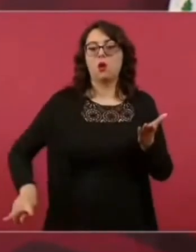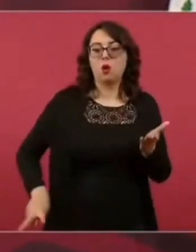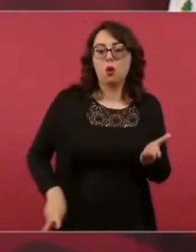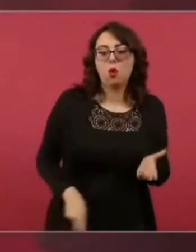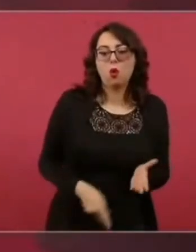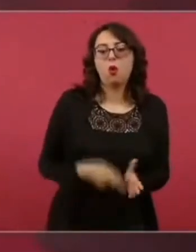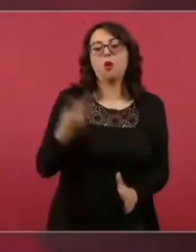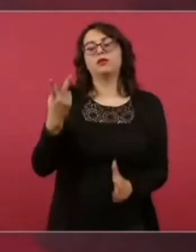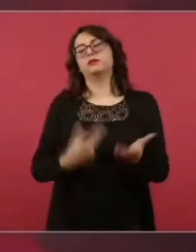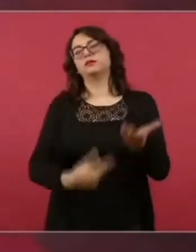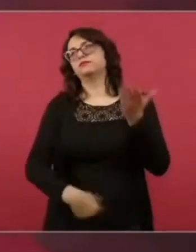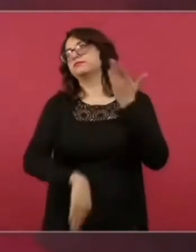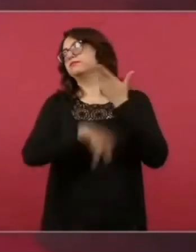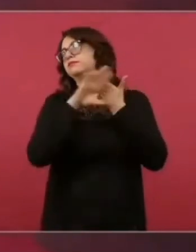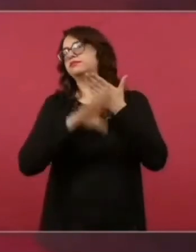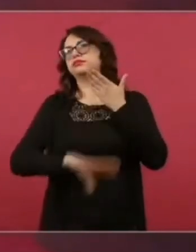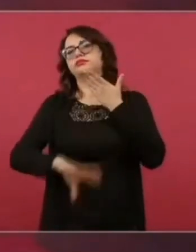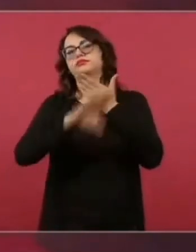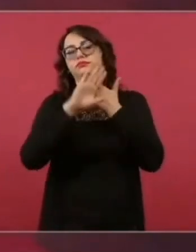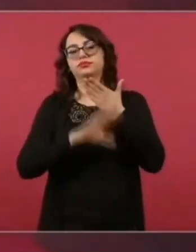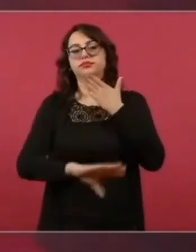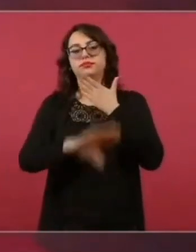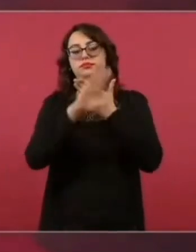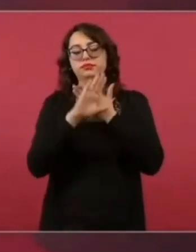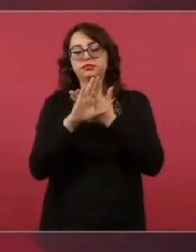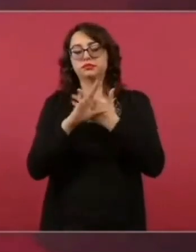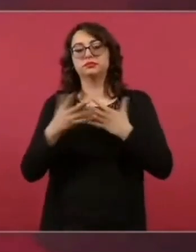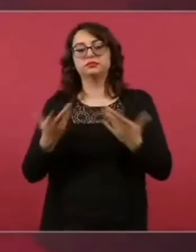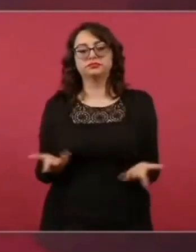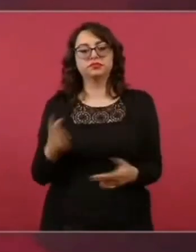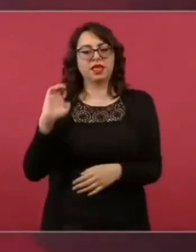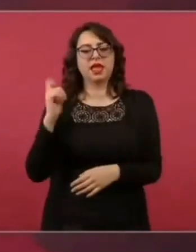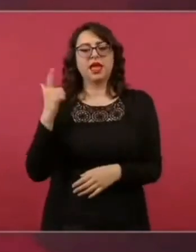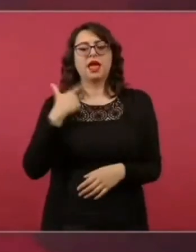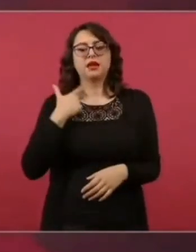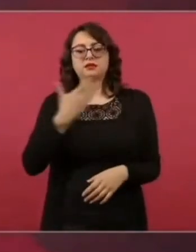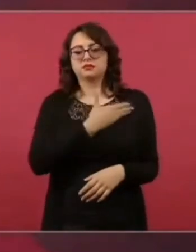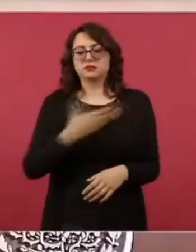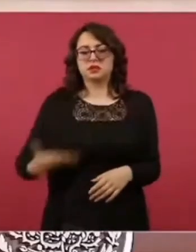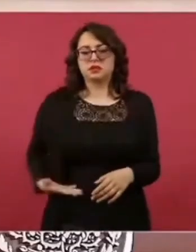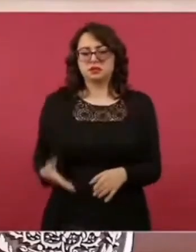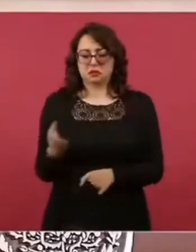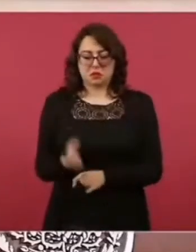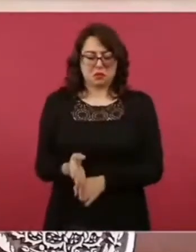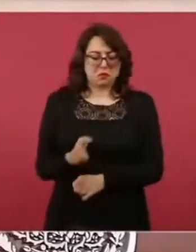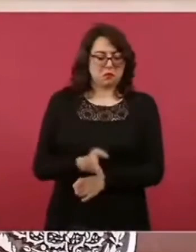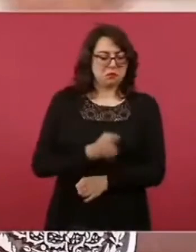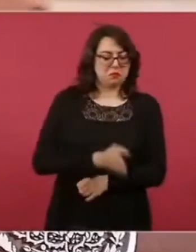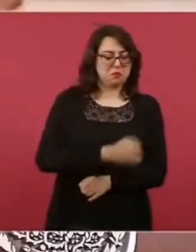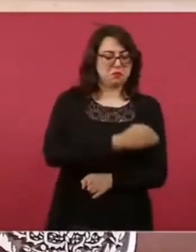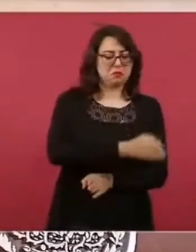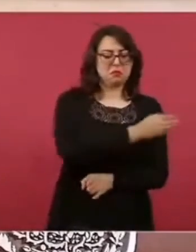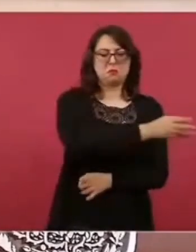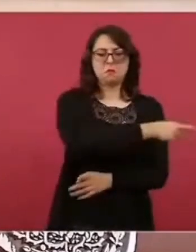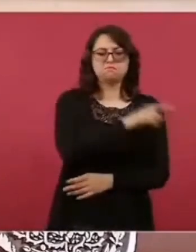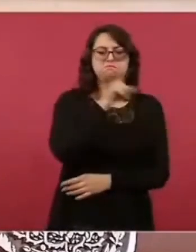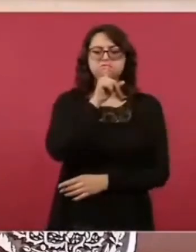histórico. Desde la época en que todos los medios